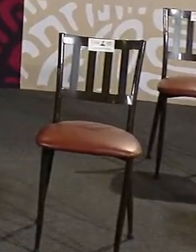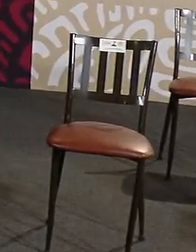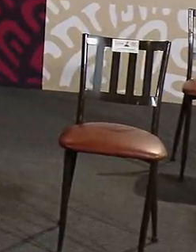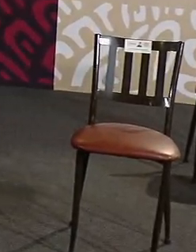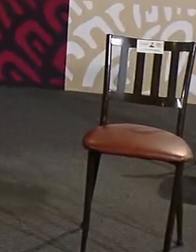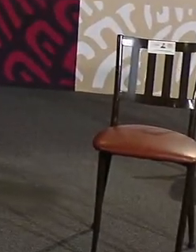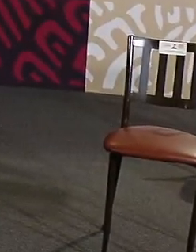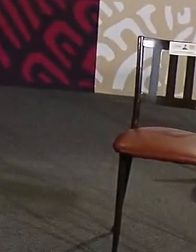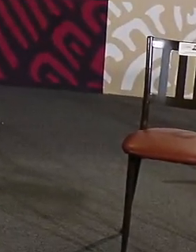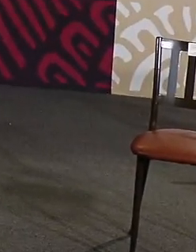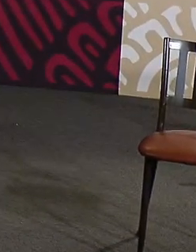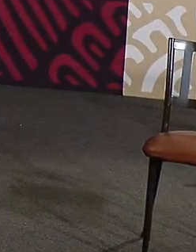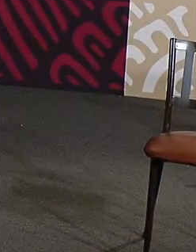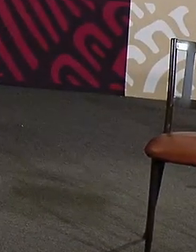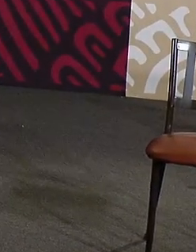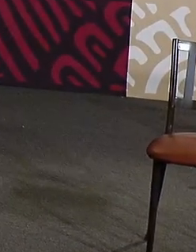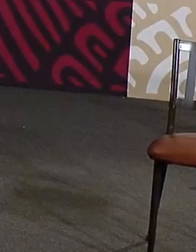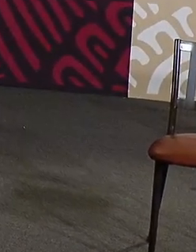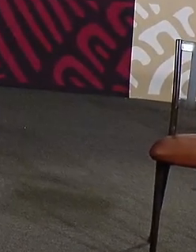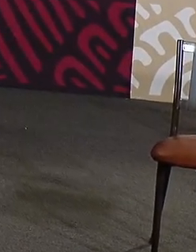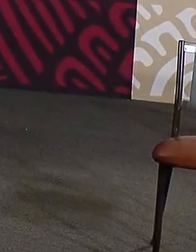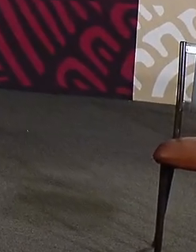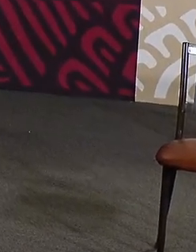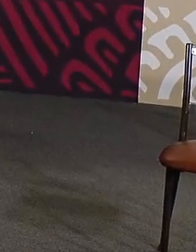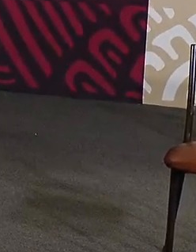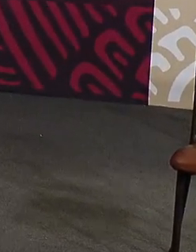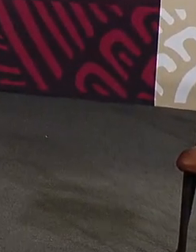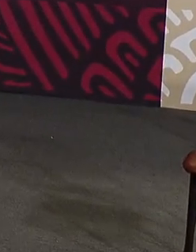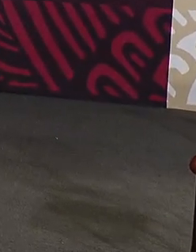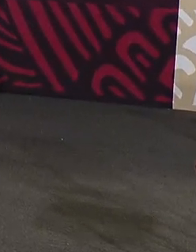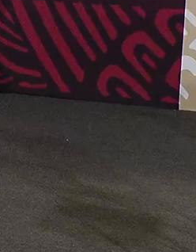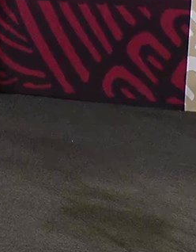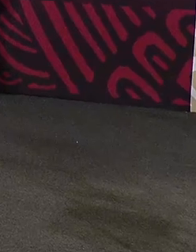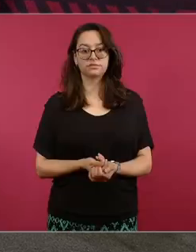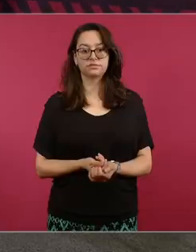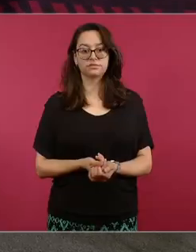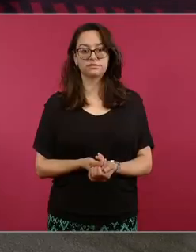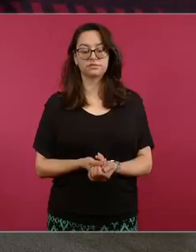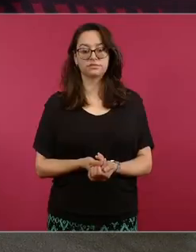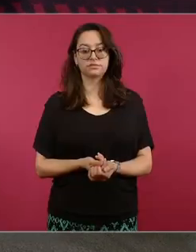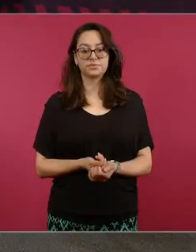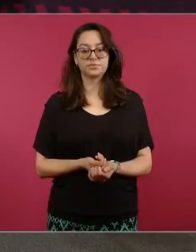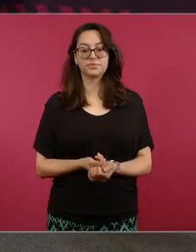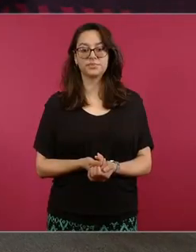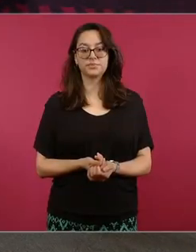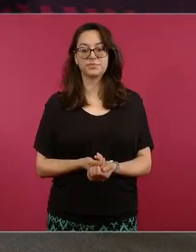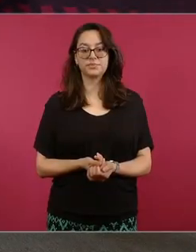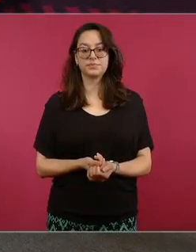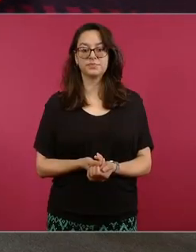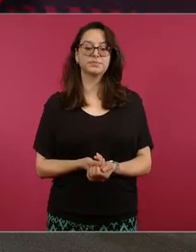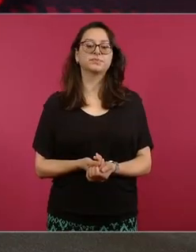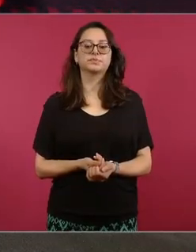Bueno, hoy vamos a ocupar tiempo,